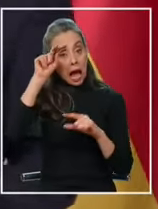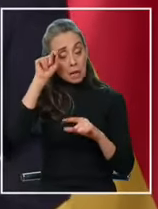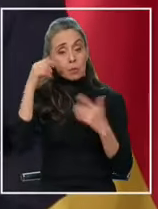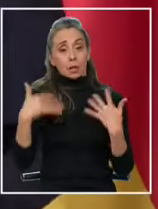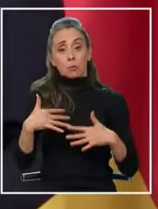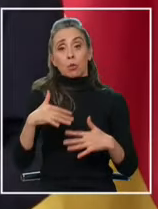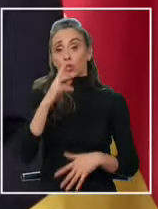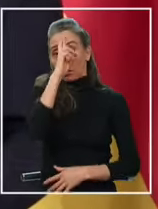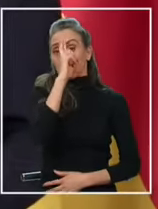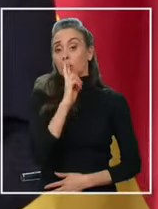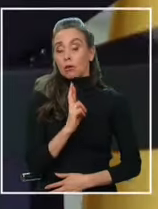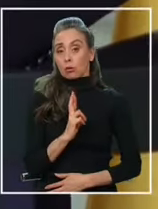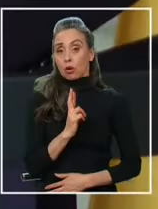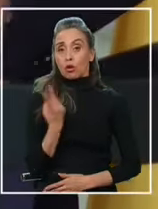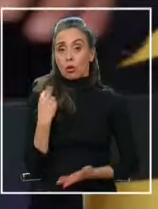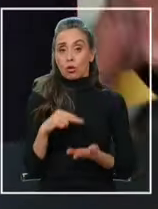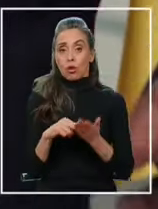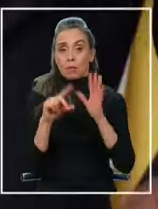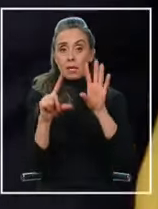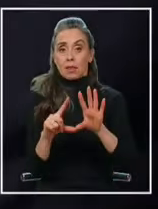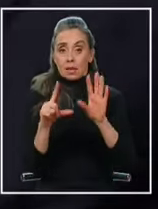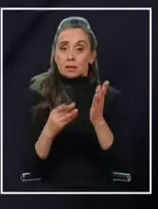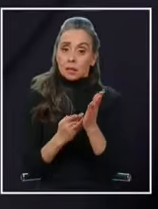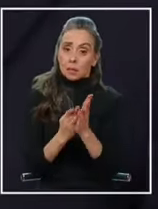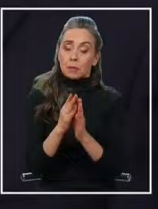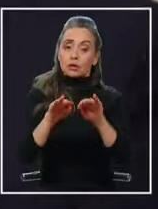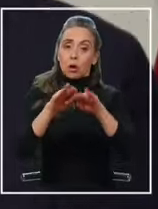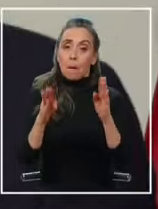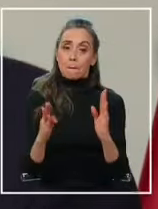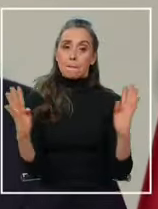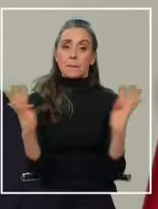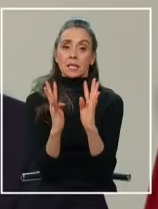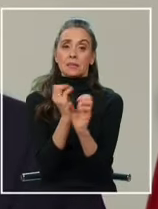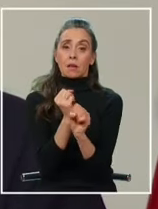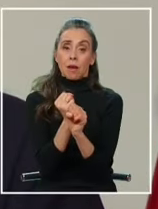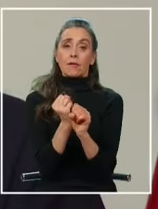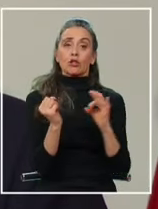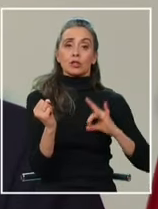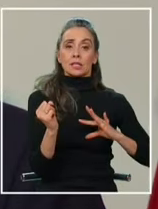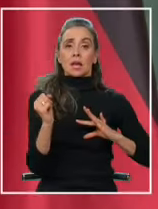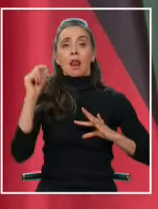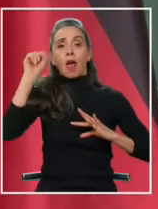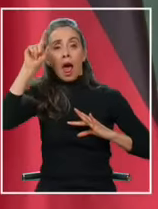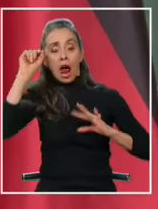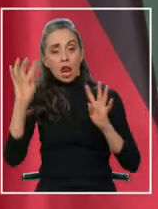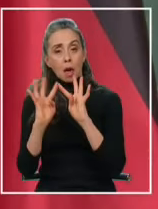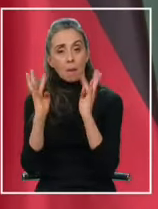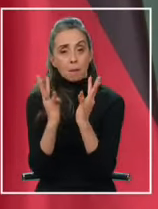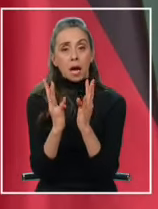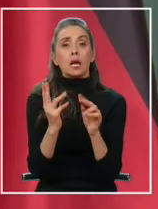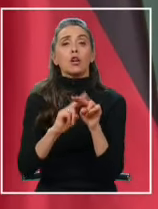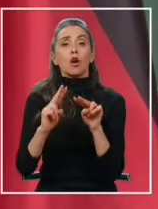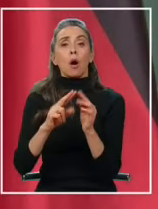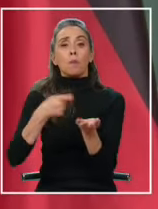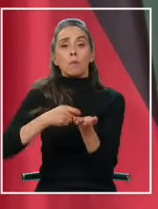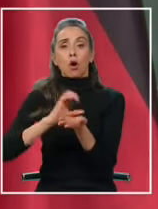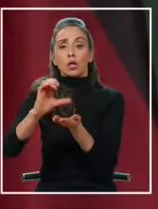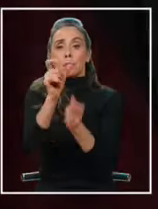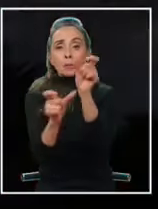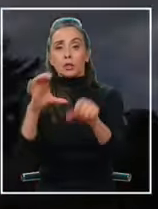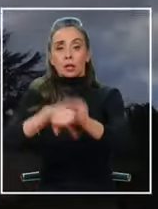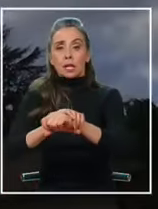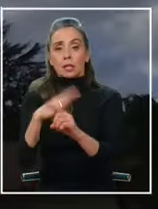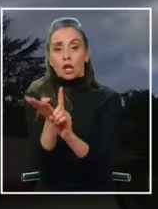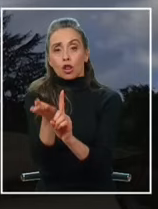juega un rol fundamental en 2017 se inició una mesa de trabajo entre ambos países para avanzar en reparación de los detenidos